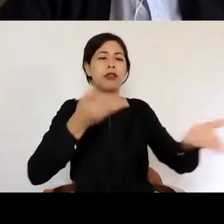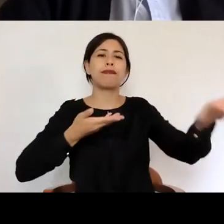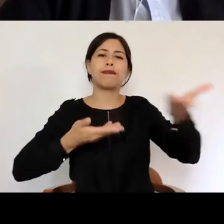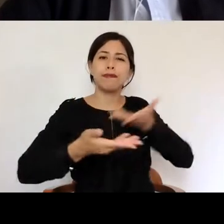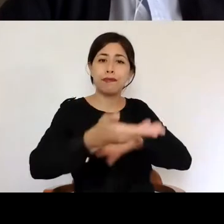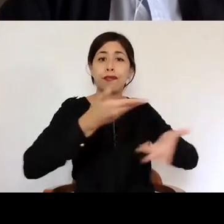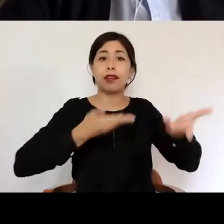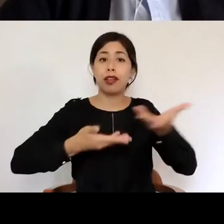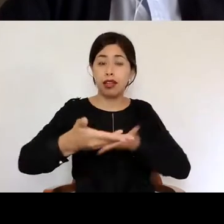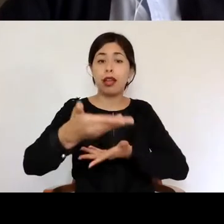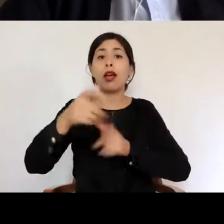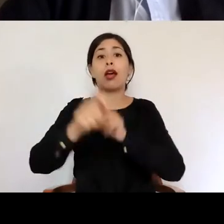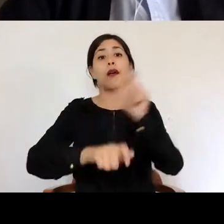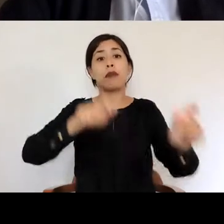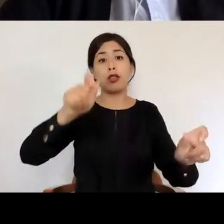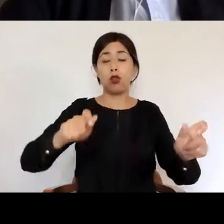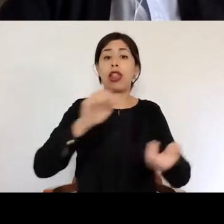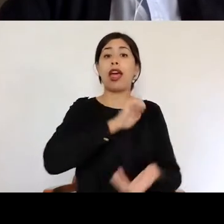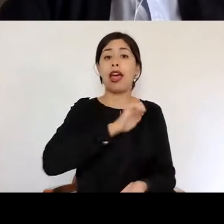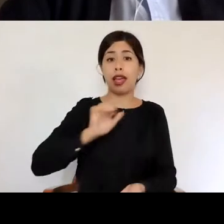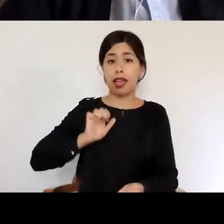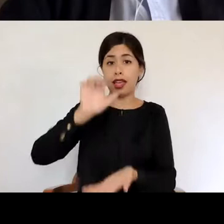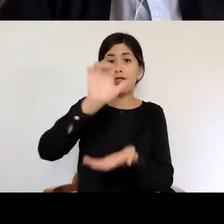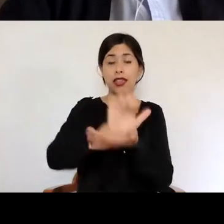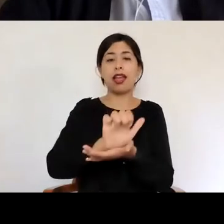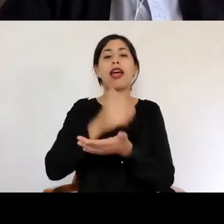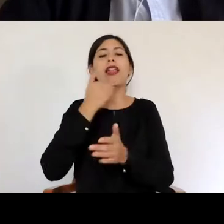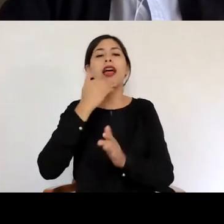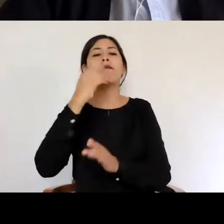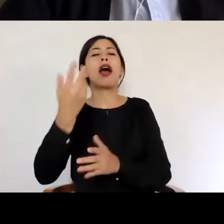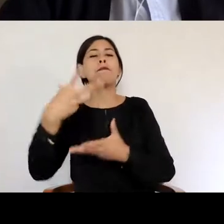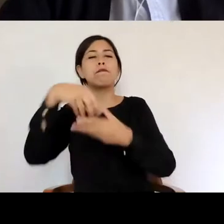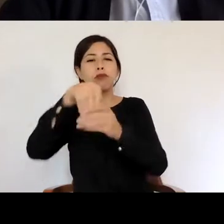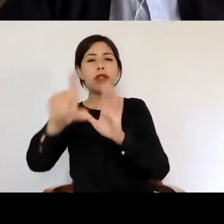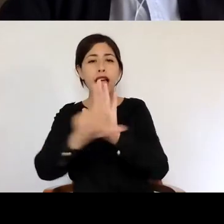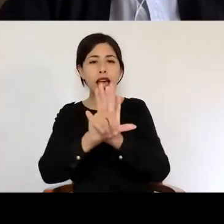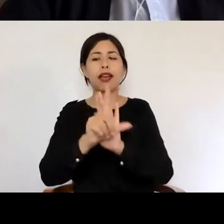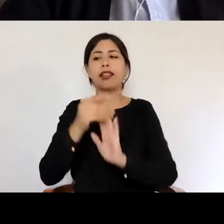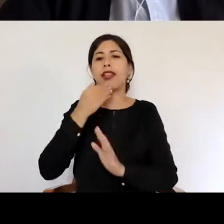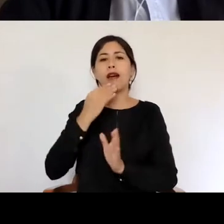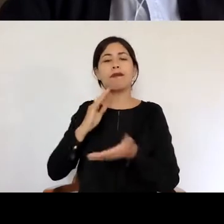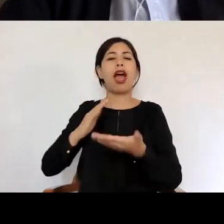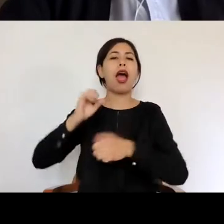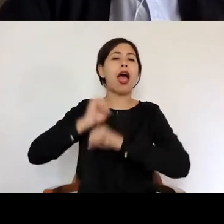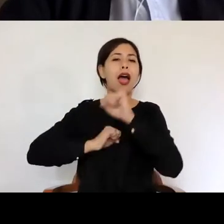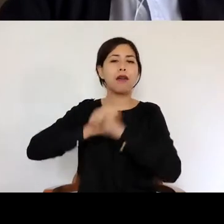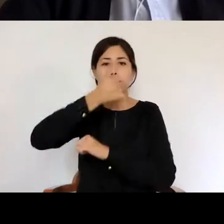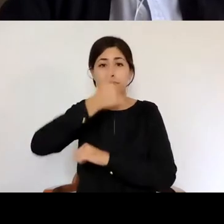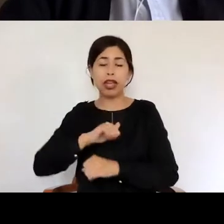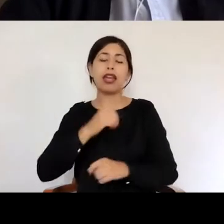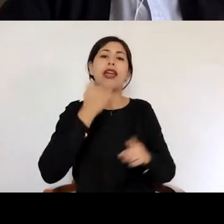representantes de organismos estatales, del poder legislativo, del sector privado y también de la sociedad civil.